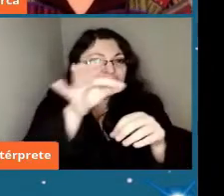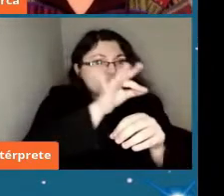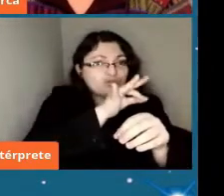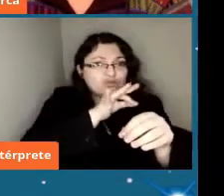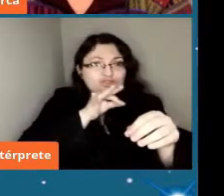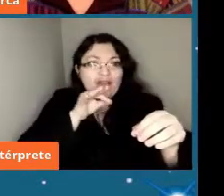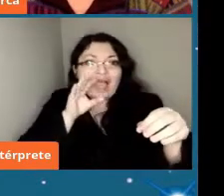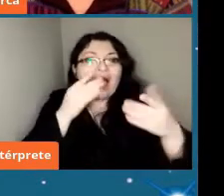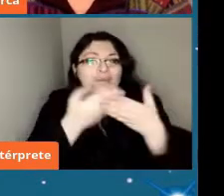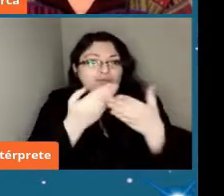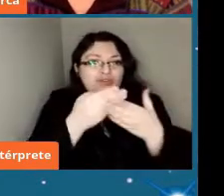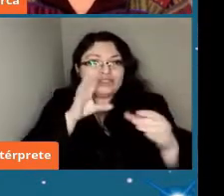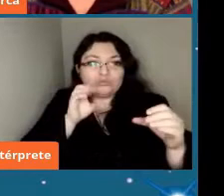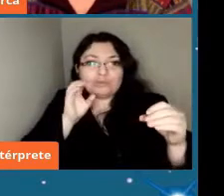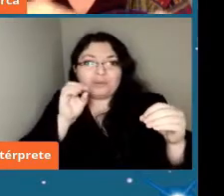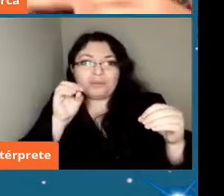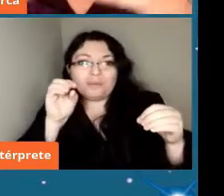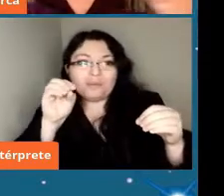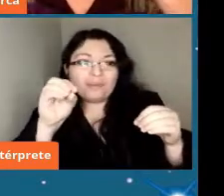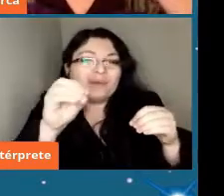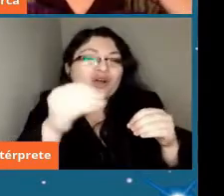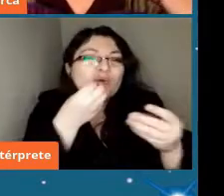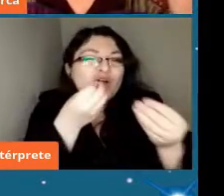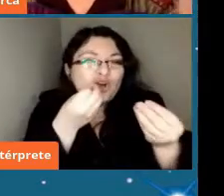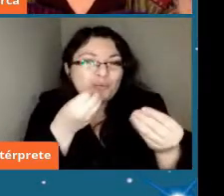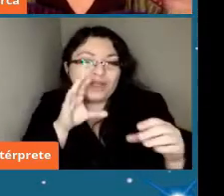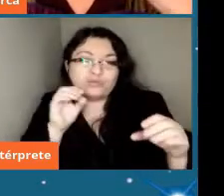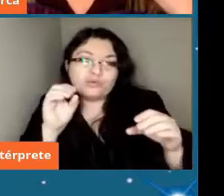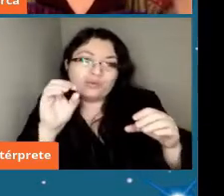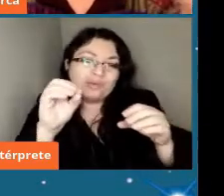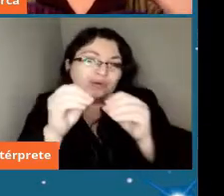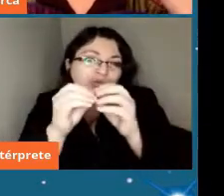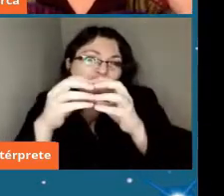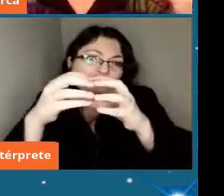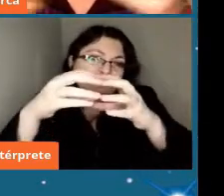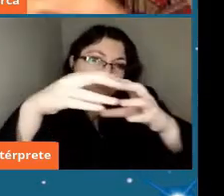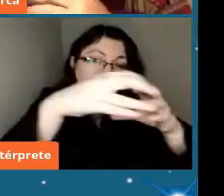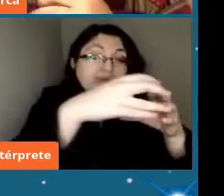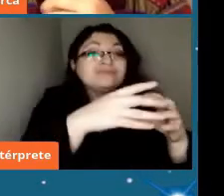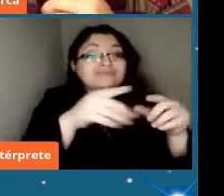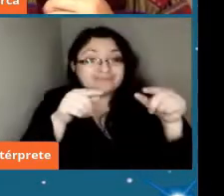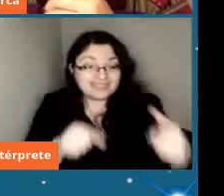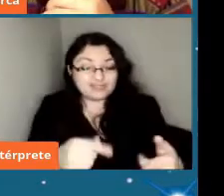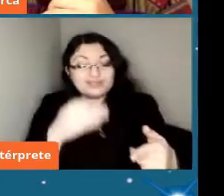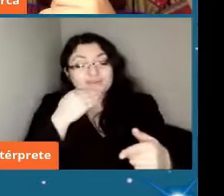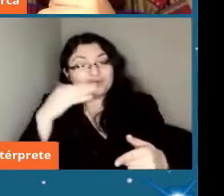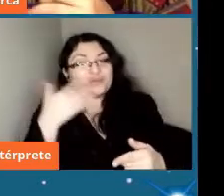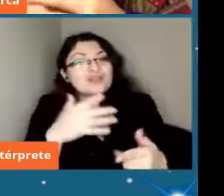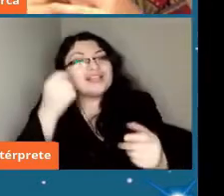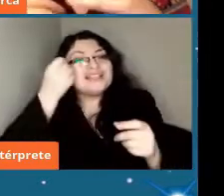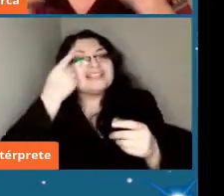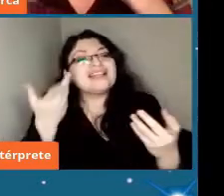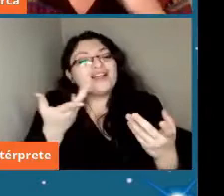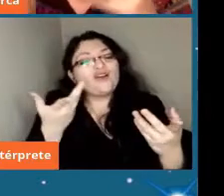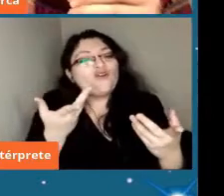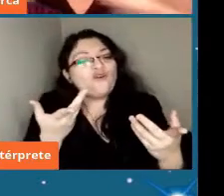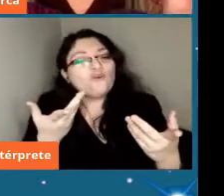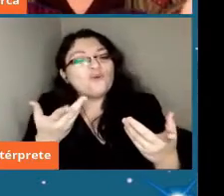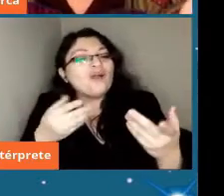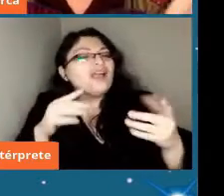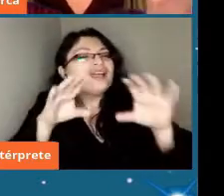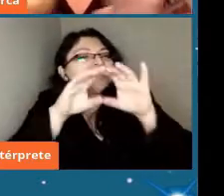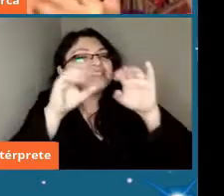luego algo también muy importante que es parte de entender la configuración dinámica que tiene el sistema solar